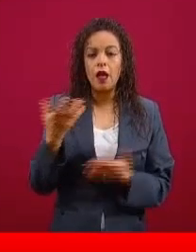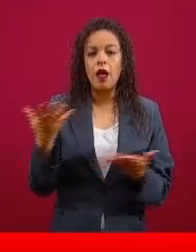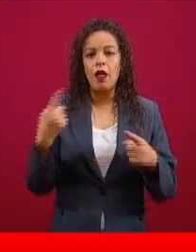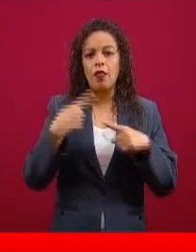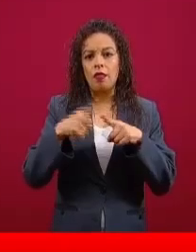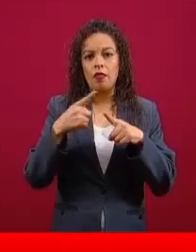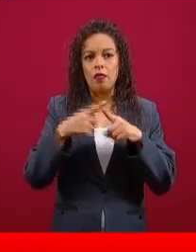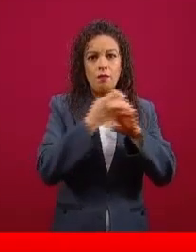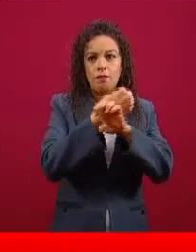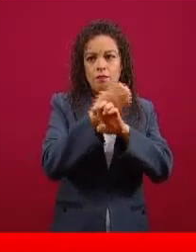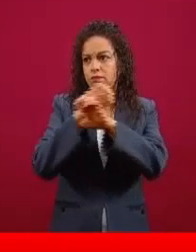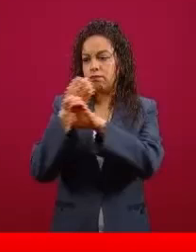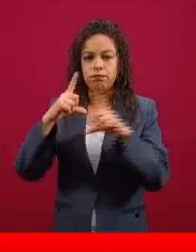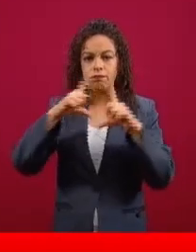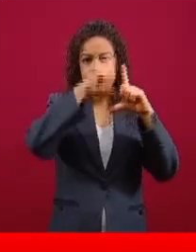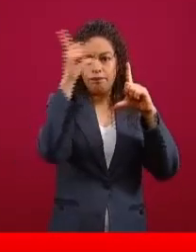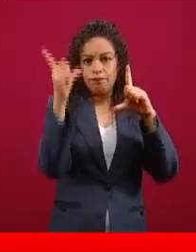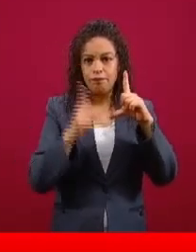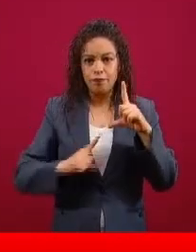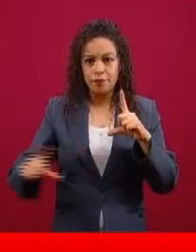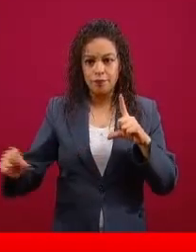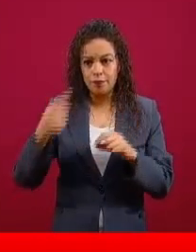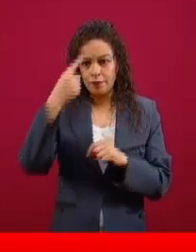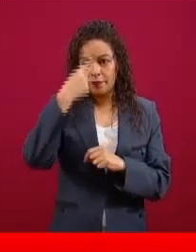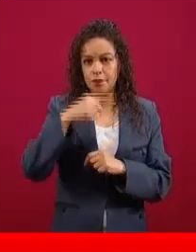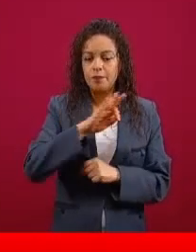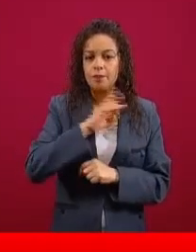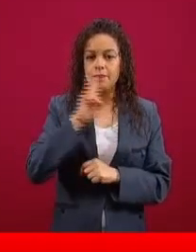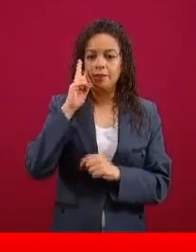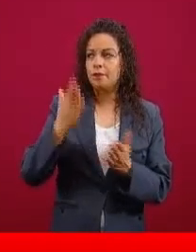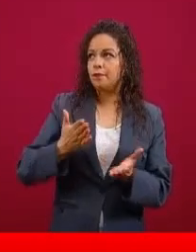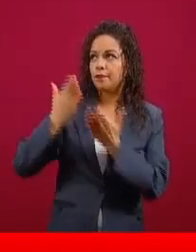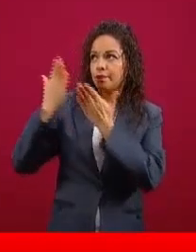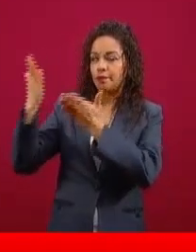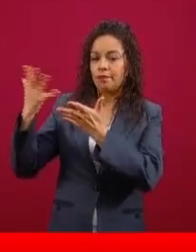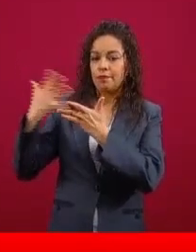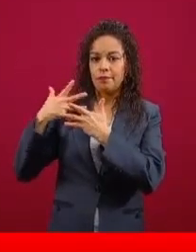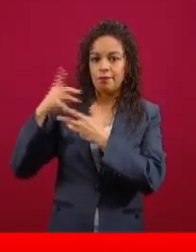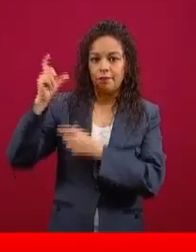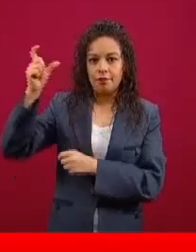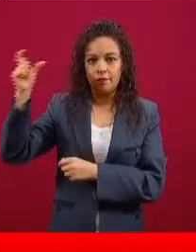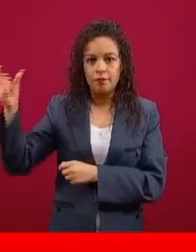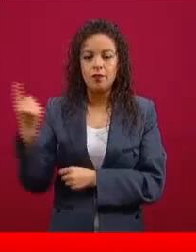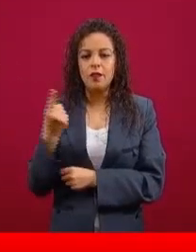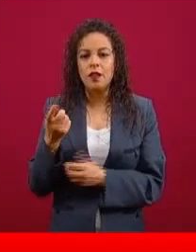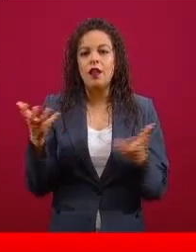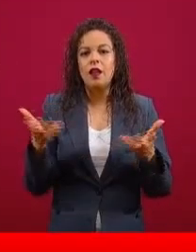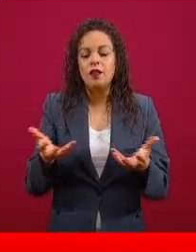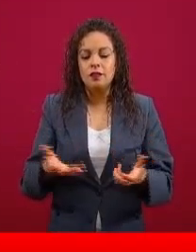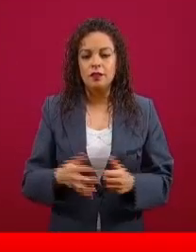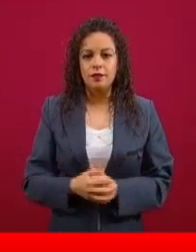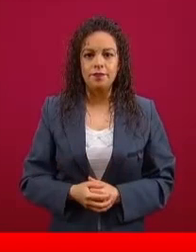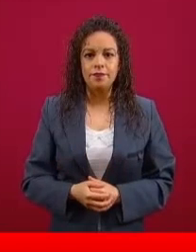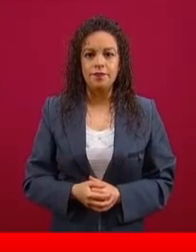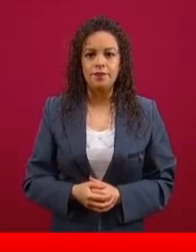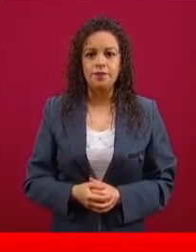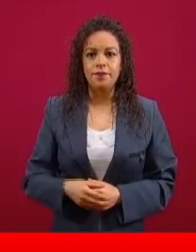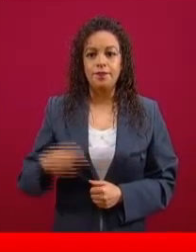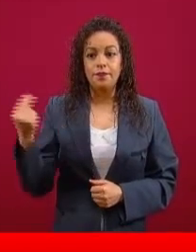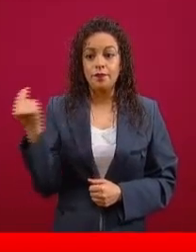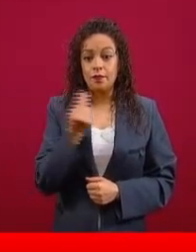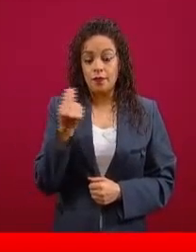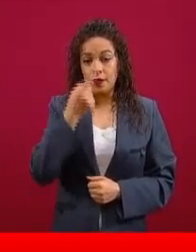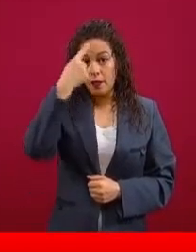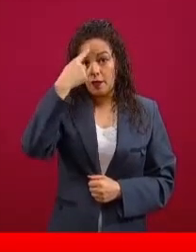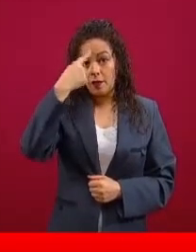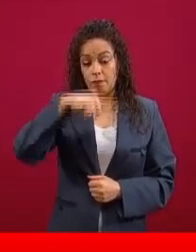cumplir todas estas misiones que ustedes observan aquí en la lámina. Para atención a emergencia sanitaria, ahorita